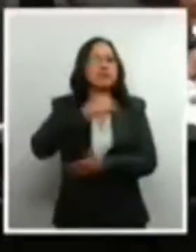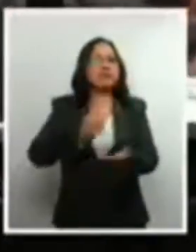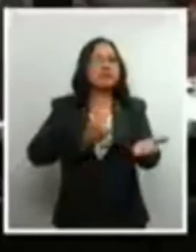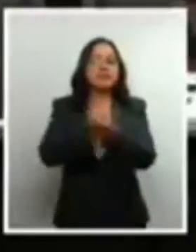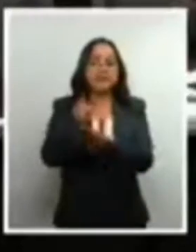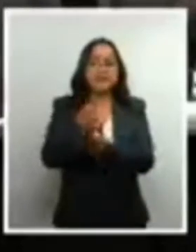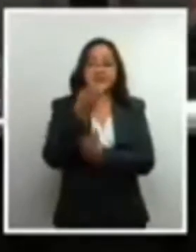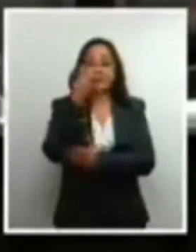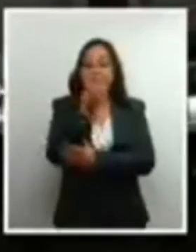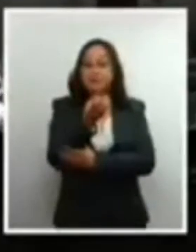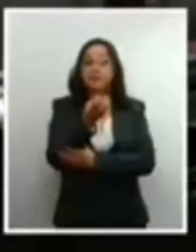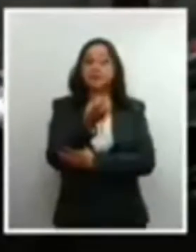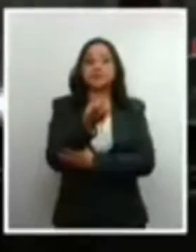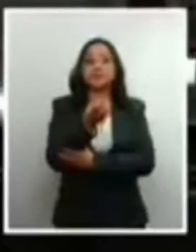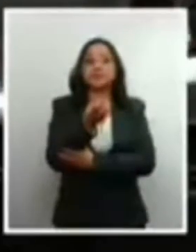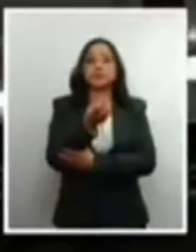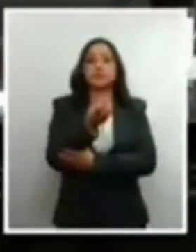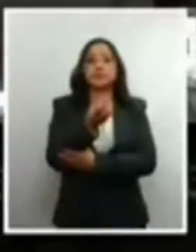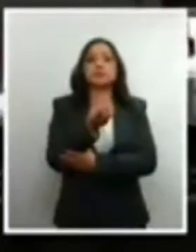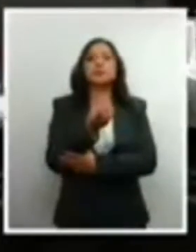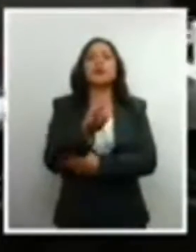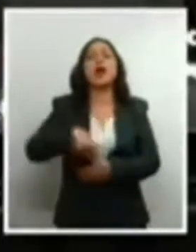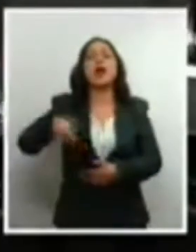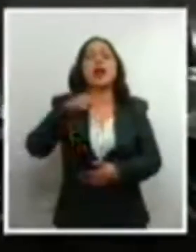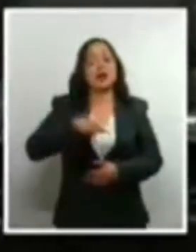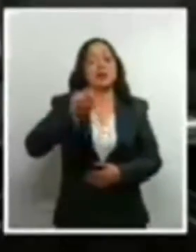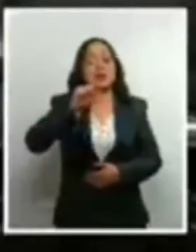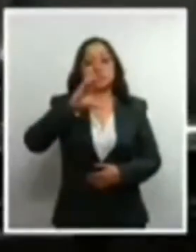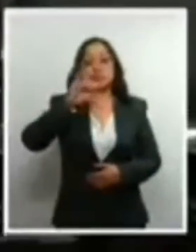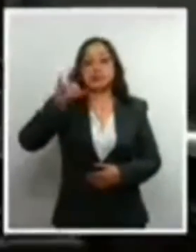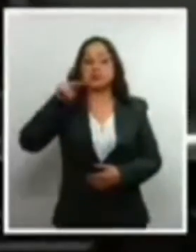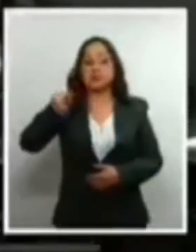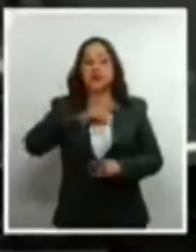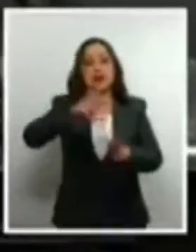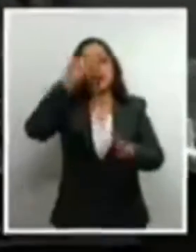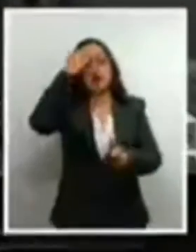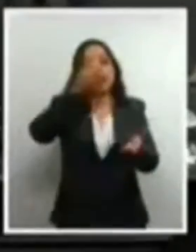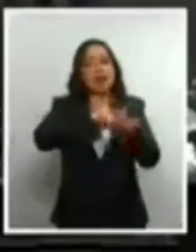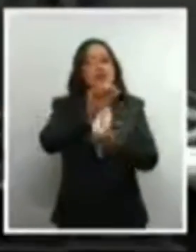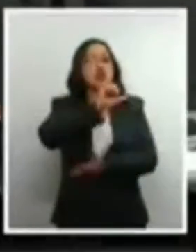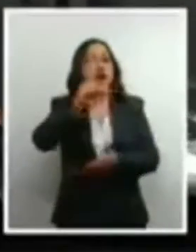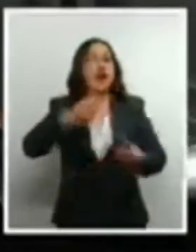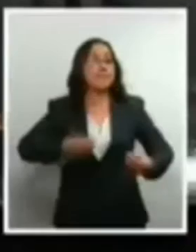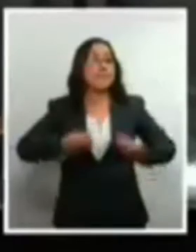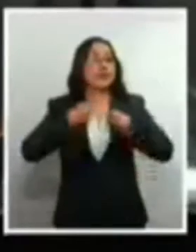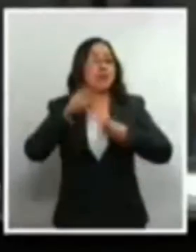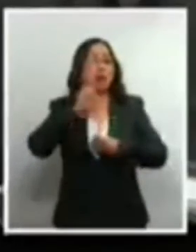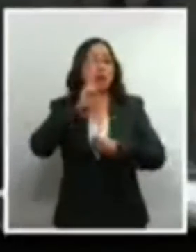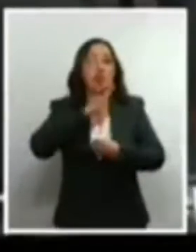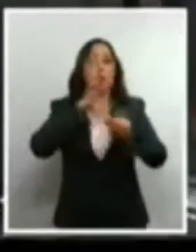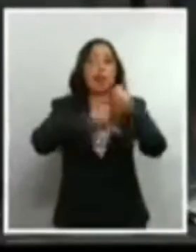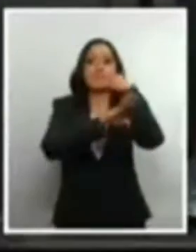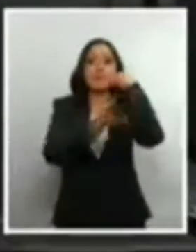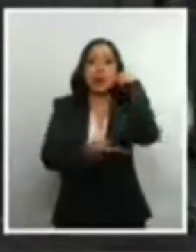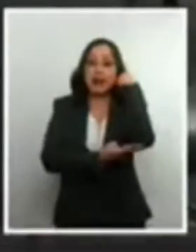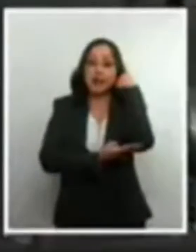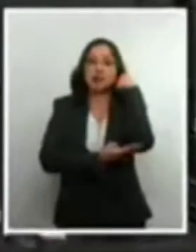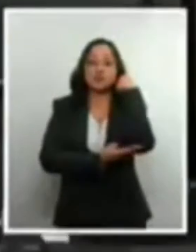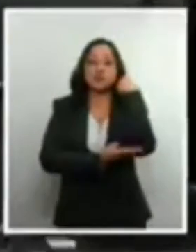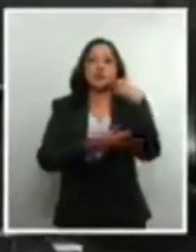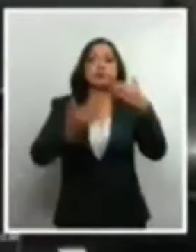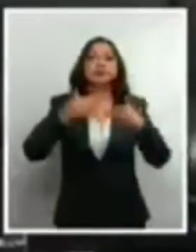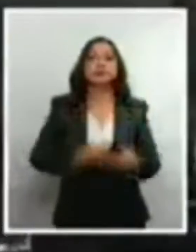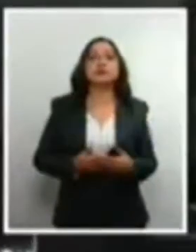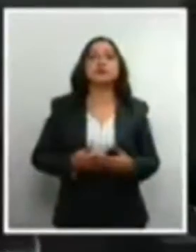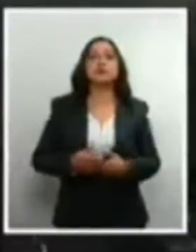esa ponderación la Corte reconoció el derecho a la vida en gestación. En este caso, si se